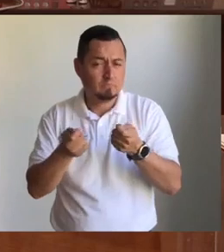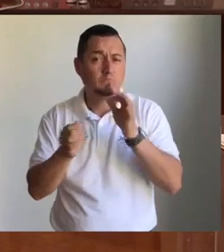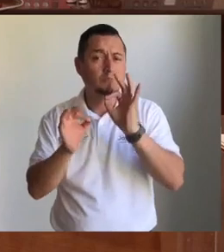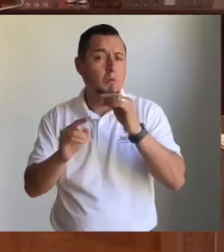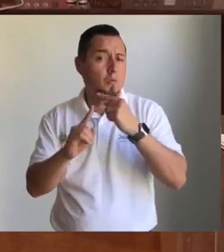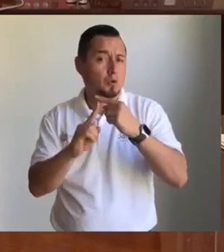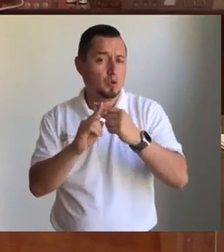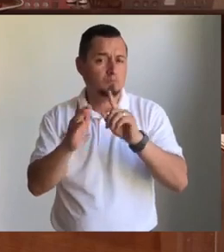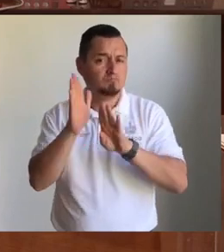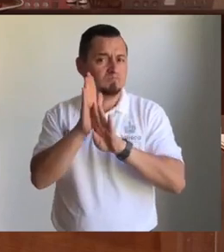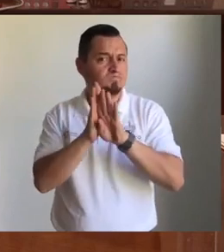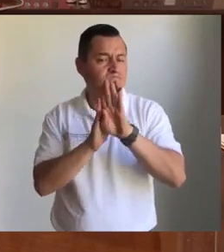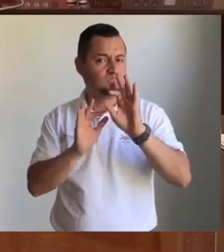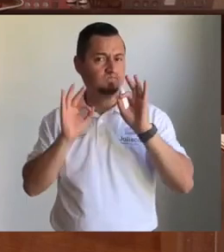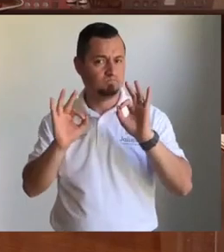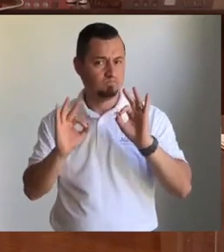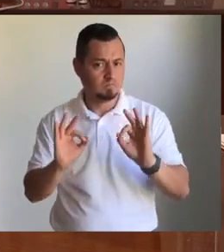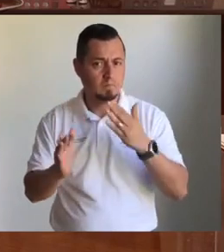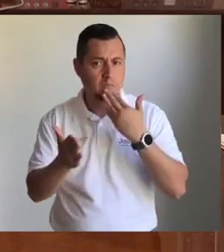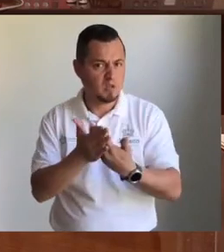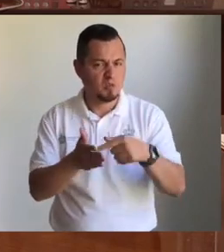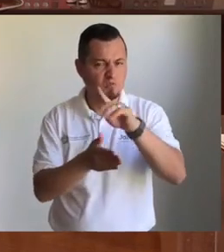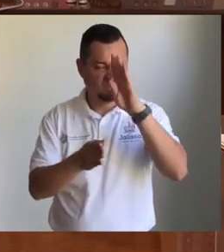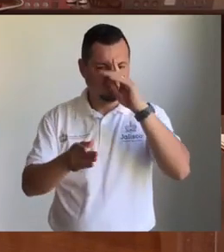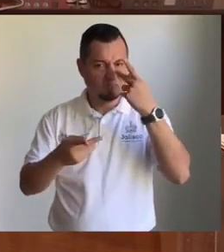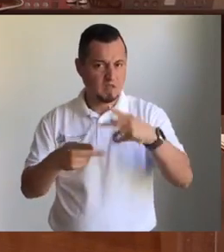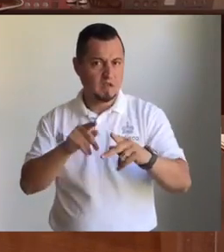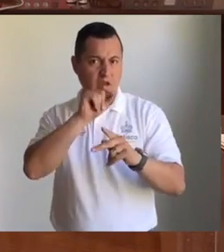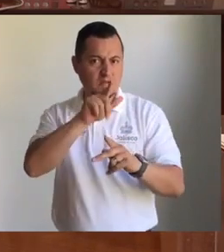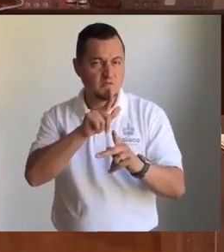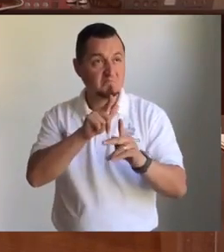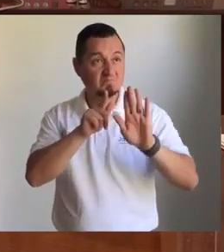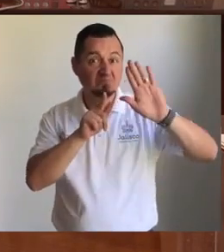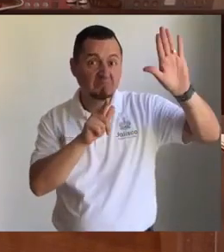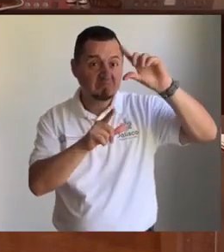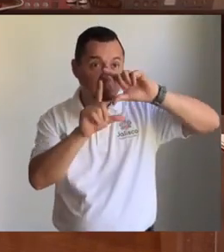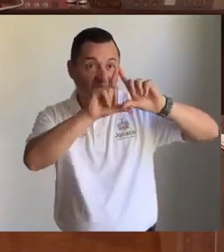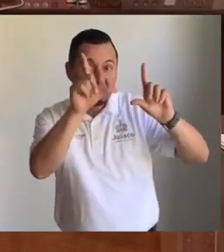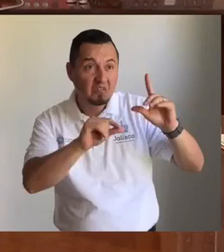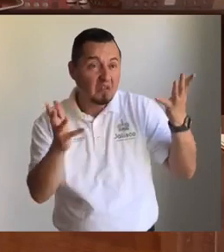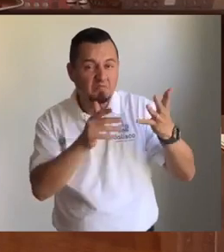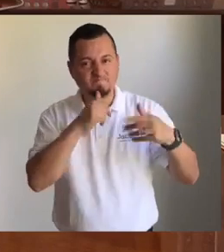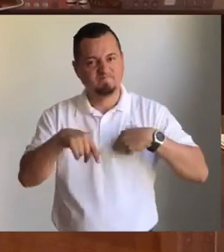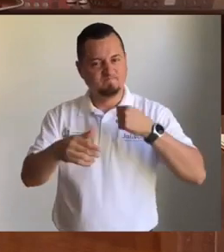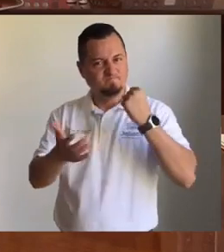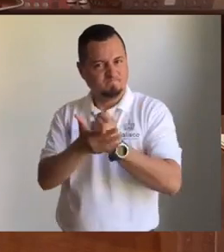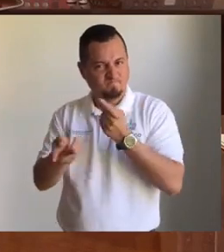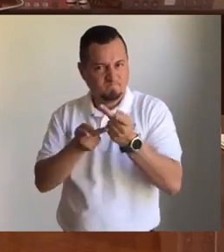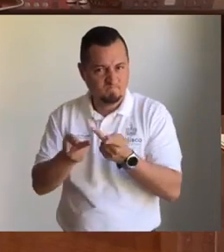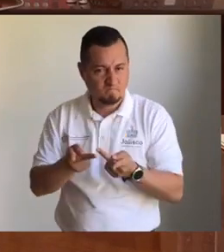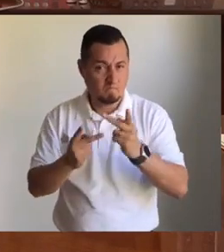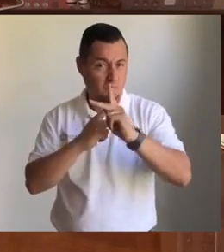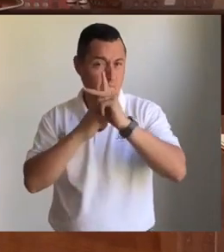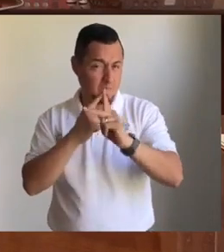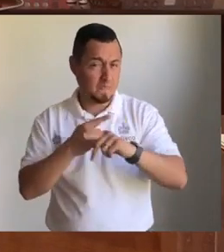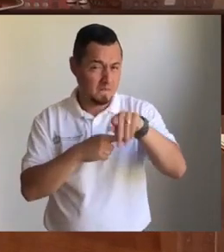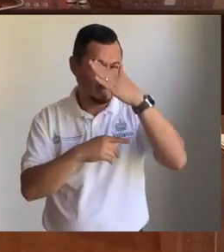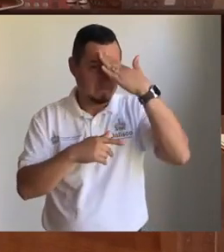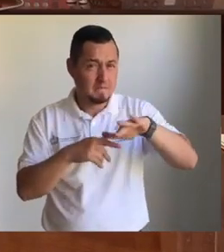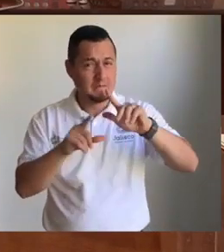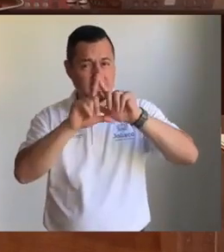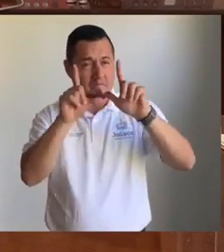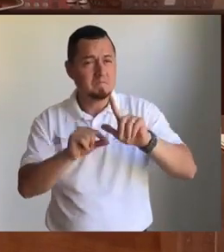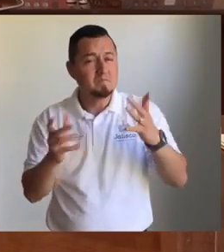estrategia son positivos y nos dicen que vamos por buen camino, que tomamos las decisiones correctas. Estamos en un momento complicado para el país